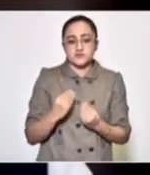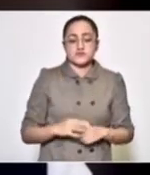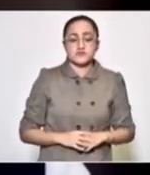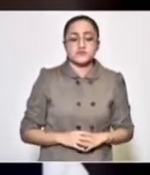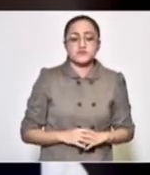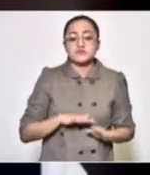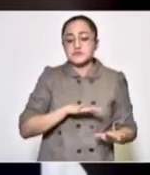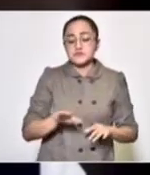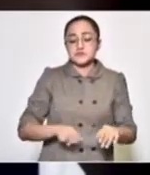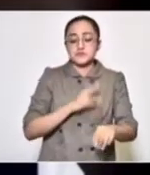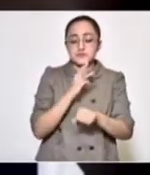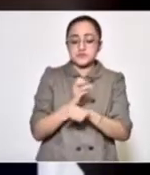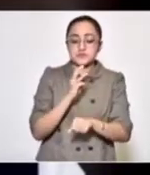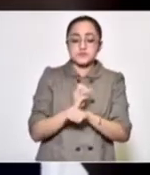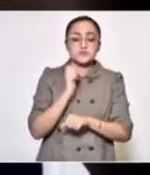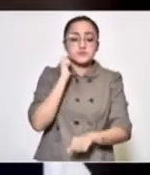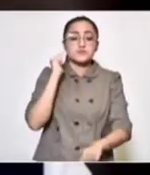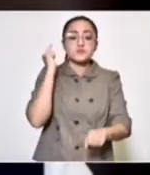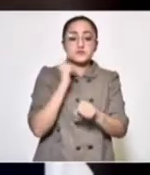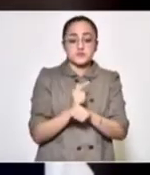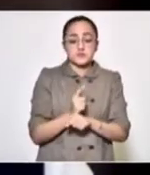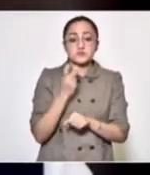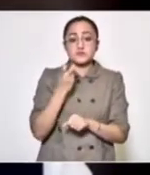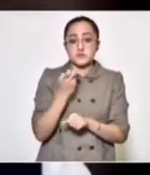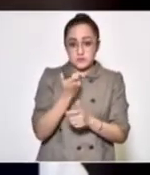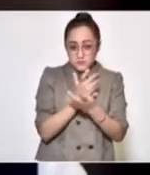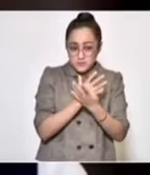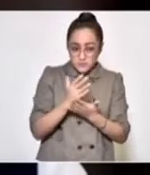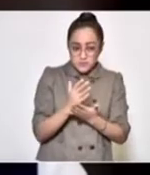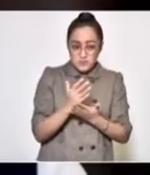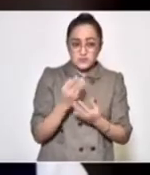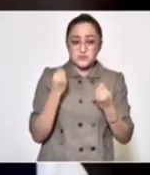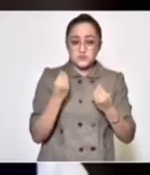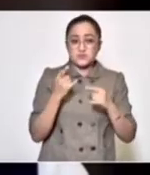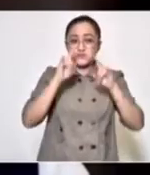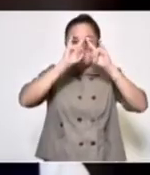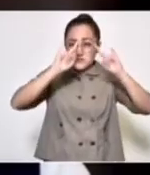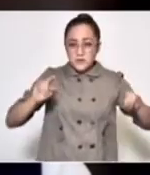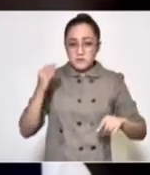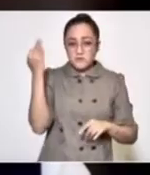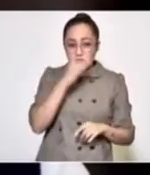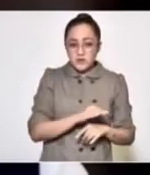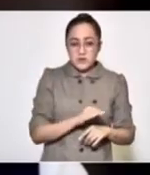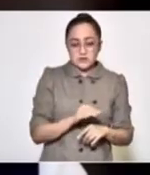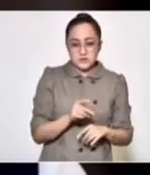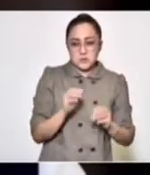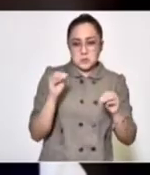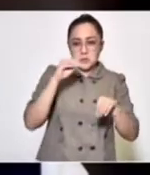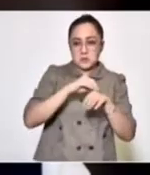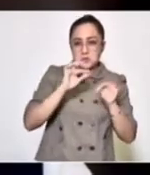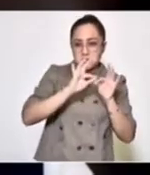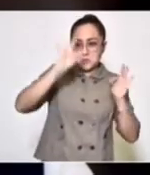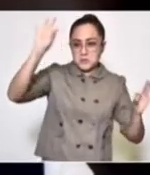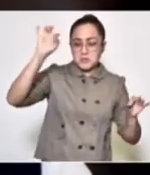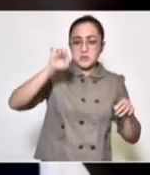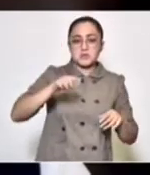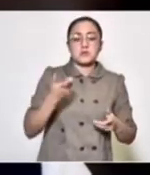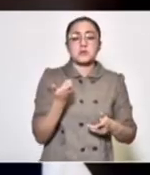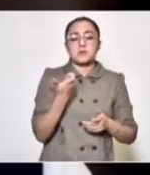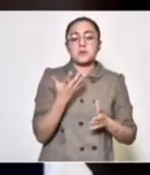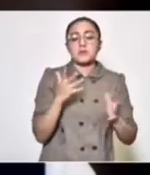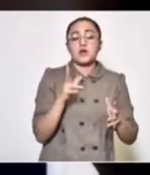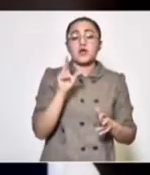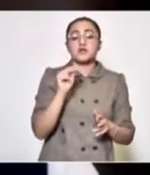Número tres, se identificó que dicho sobrecosto por tirantes falsos o de ornato asciende aproximadamente a la